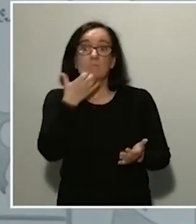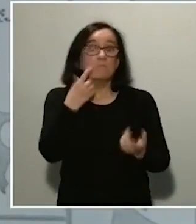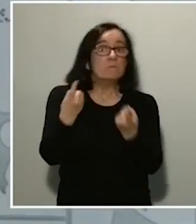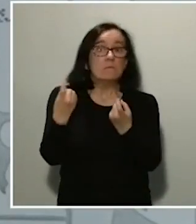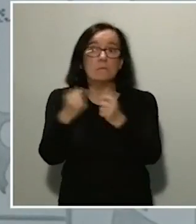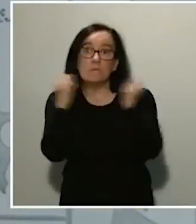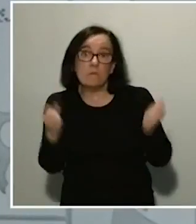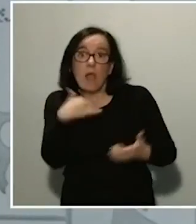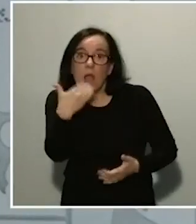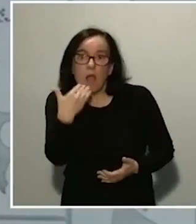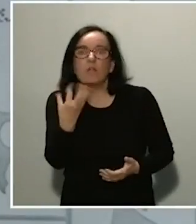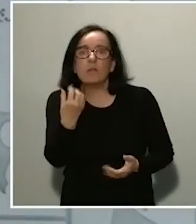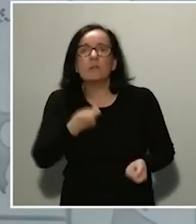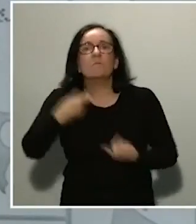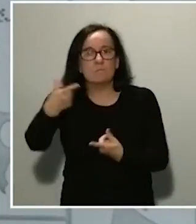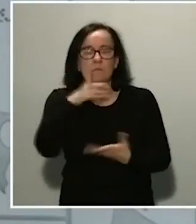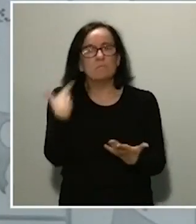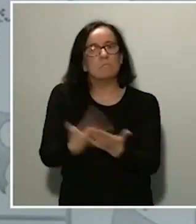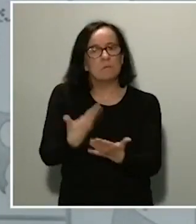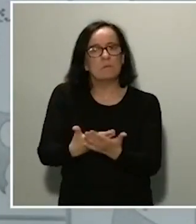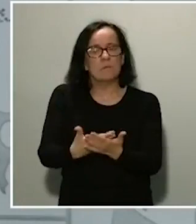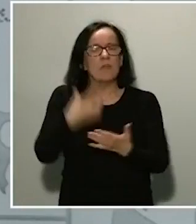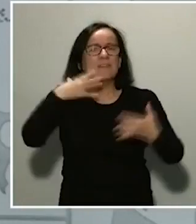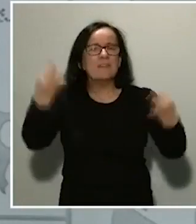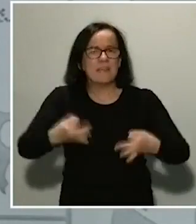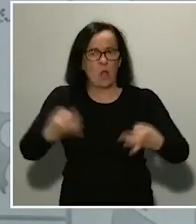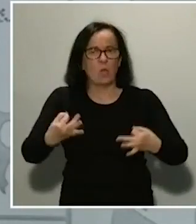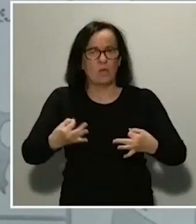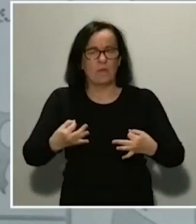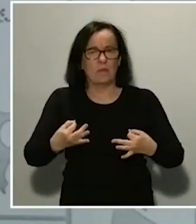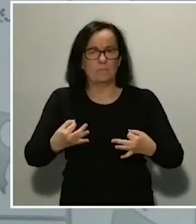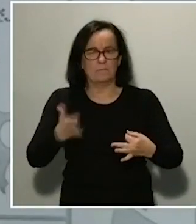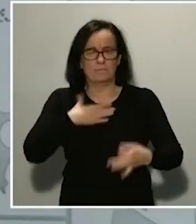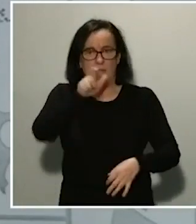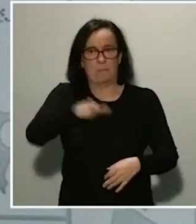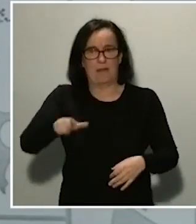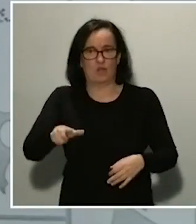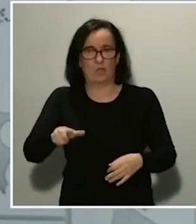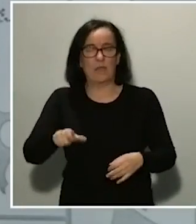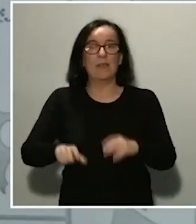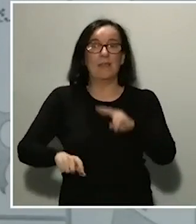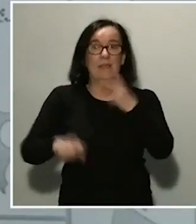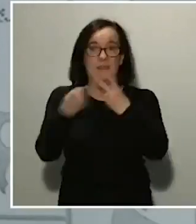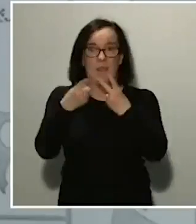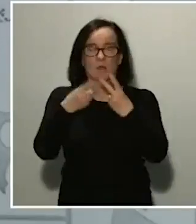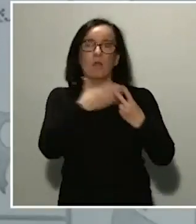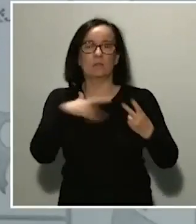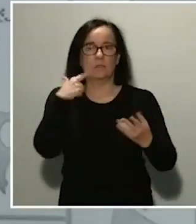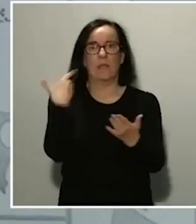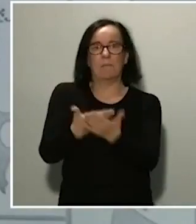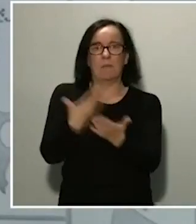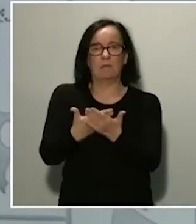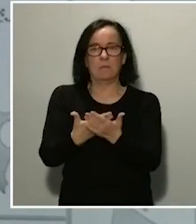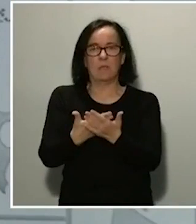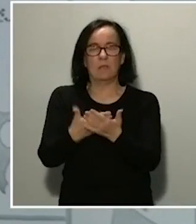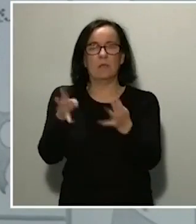necesario, garantizando en consecuencia la seguridad de las personas. En segundo lugar, queremos garantizar las infraestructuras